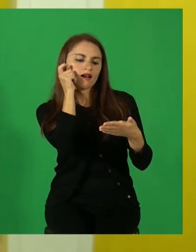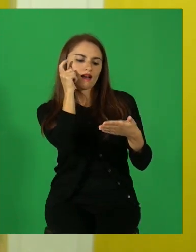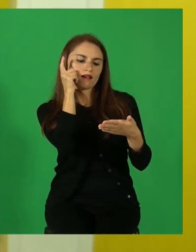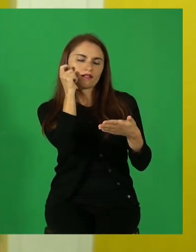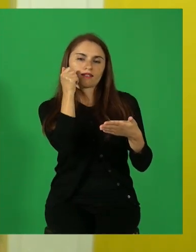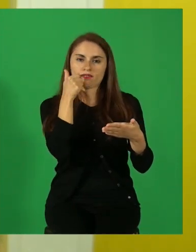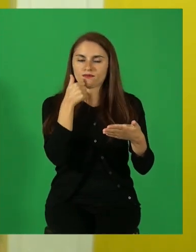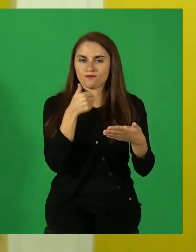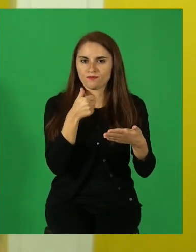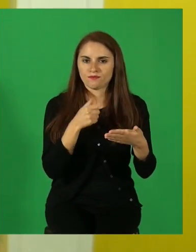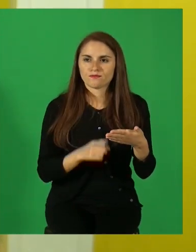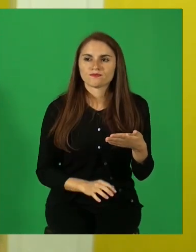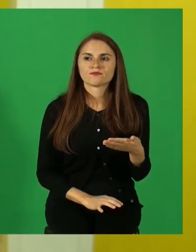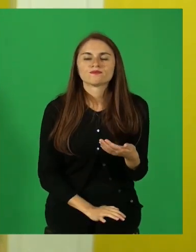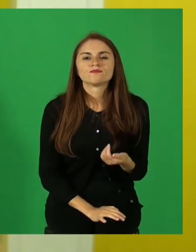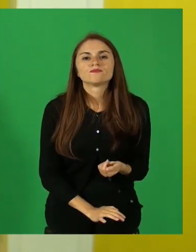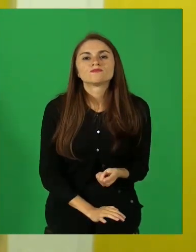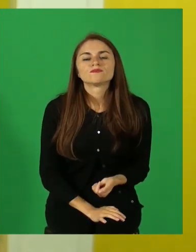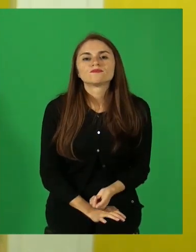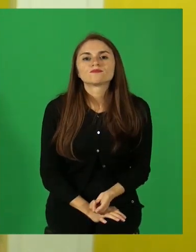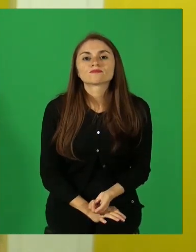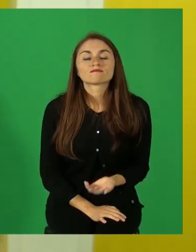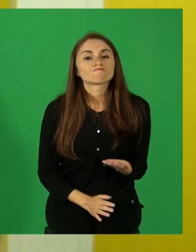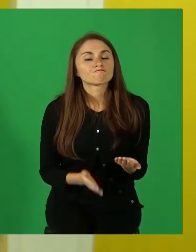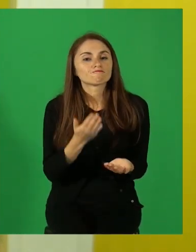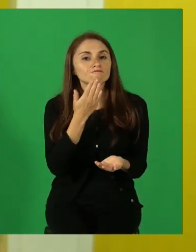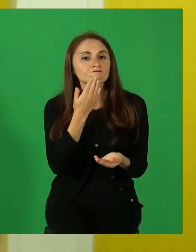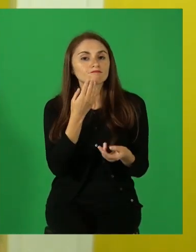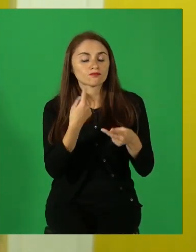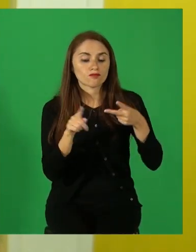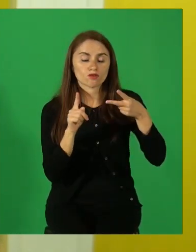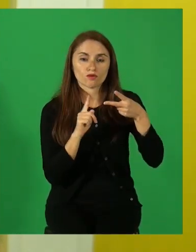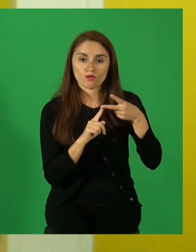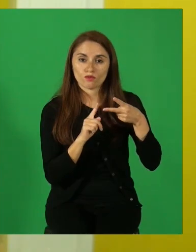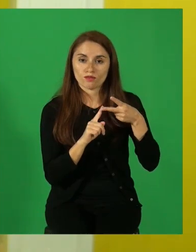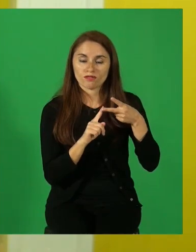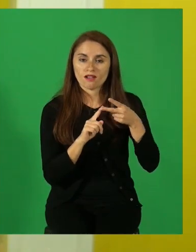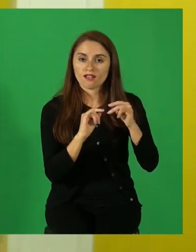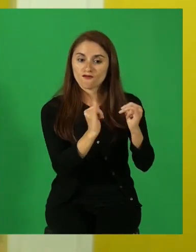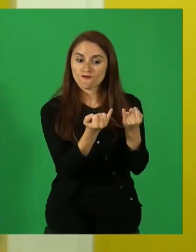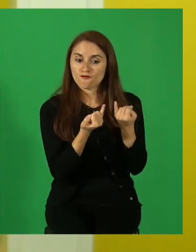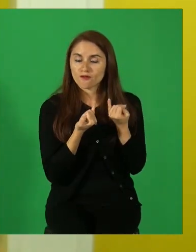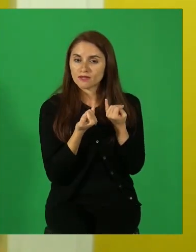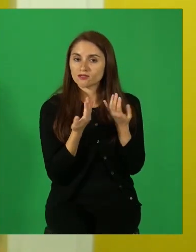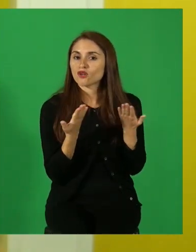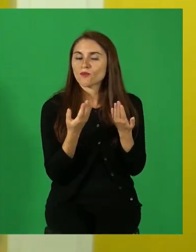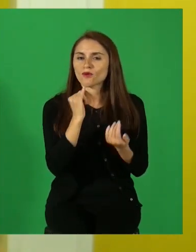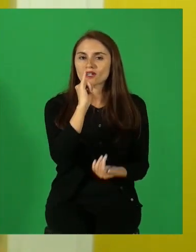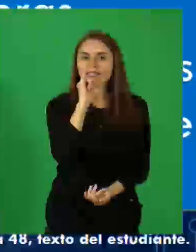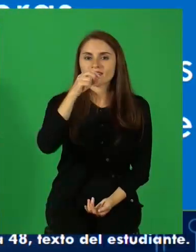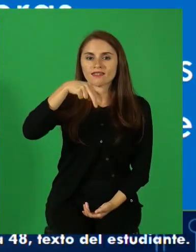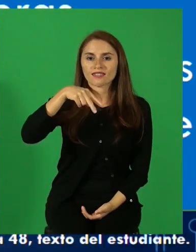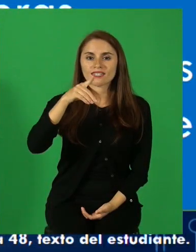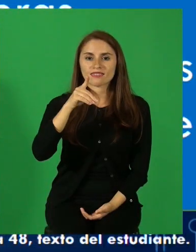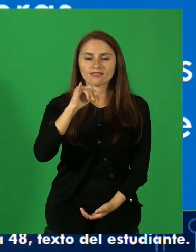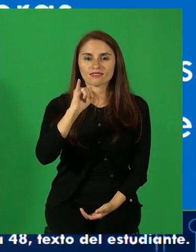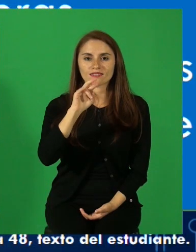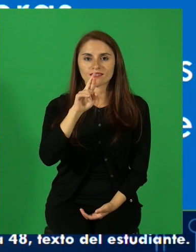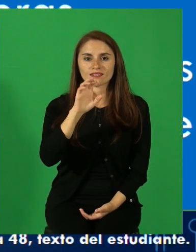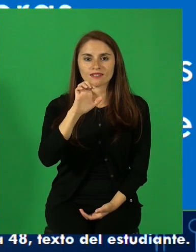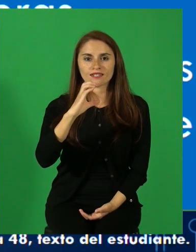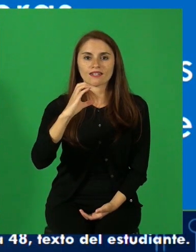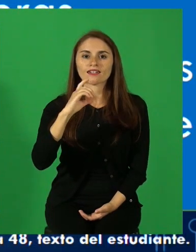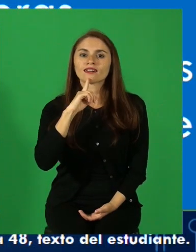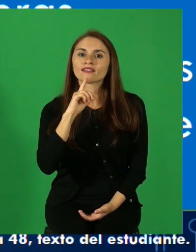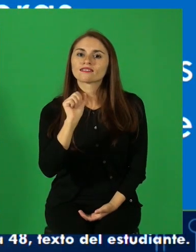lo que te está diciendo el narrador. Pero también hay una entrega de esta información que es de manera indirecta. Esta